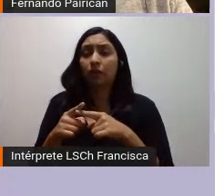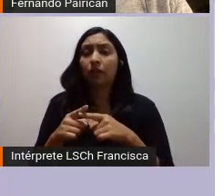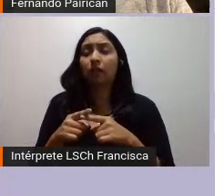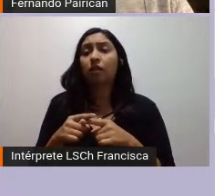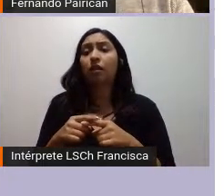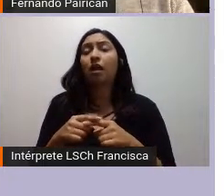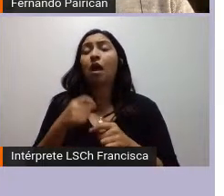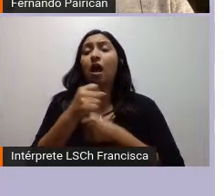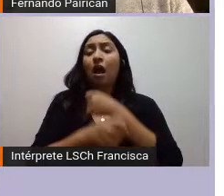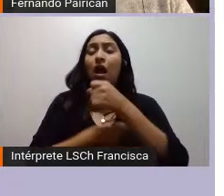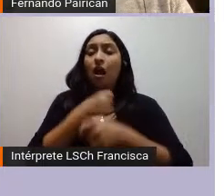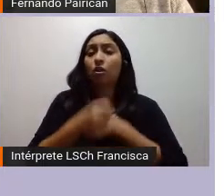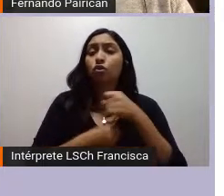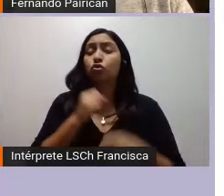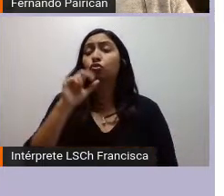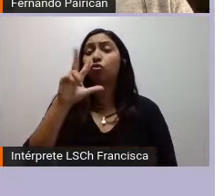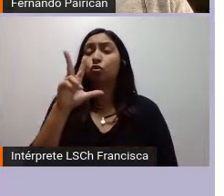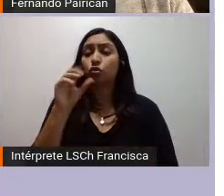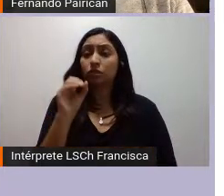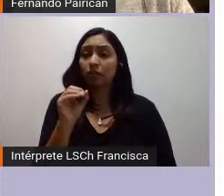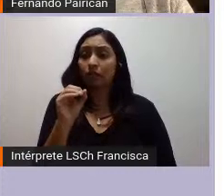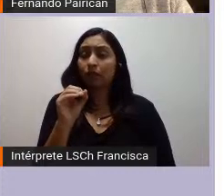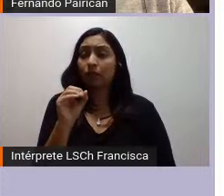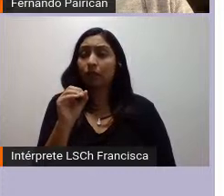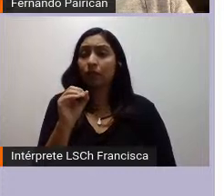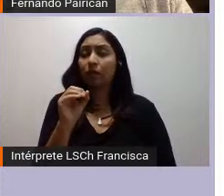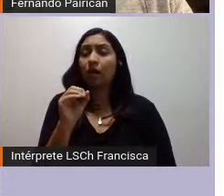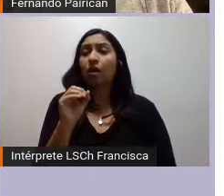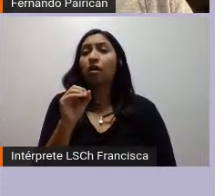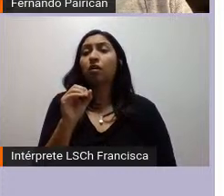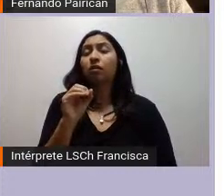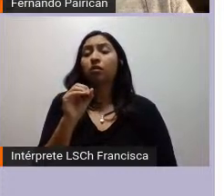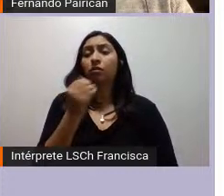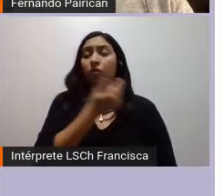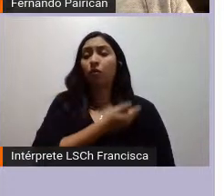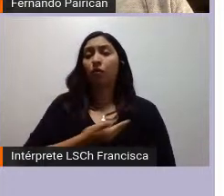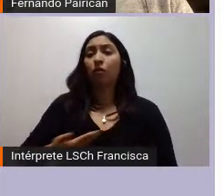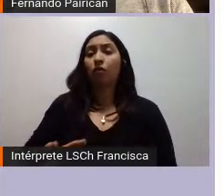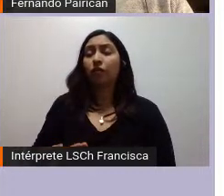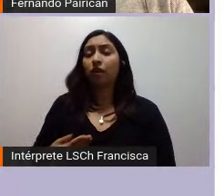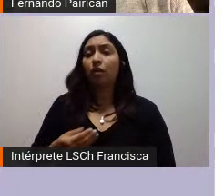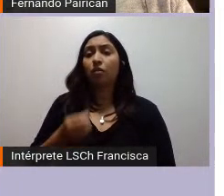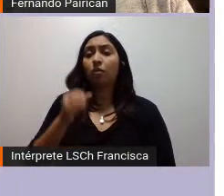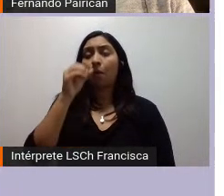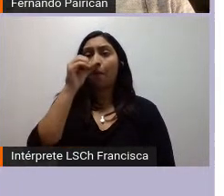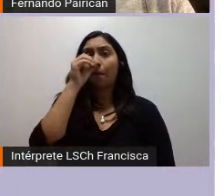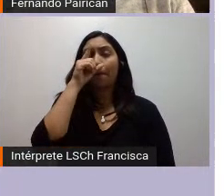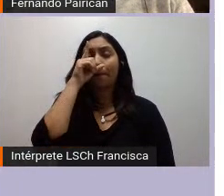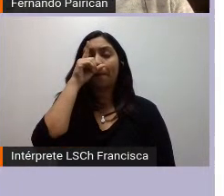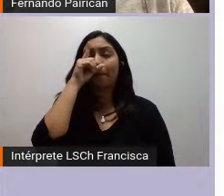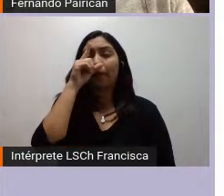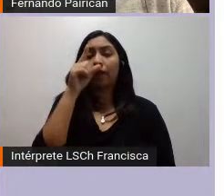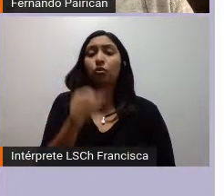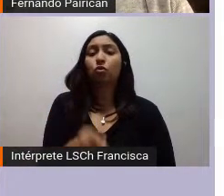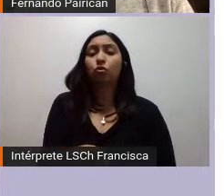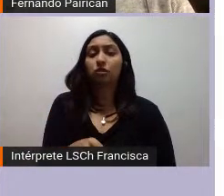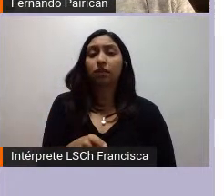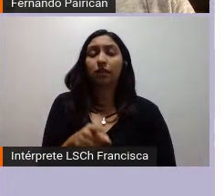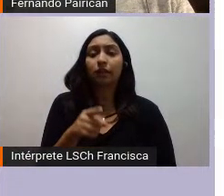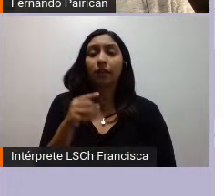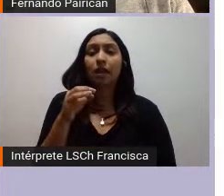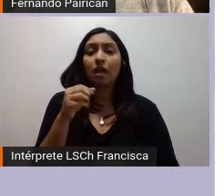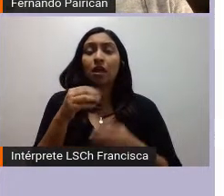régimen de Pinochet, donde se constitucionaliza la dictadura militar, y donde tiene un modelo económico,